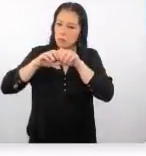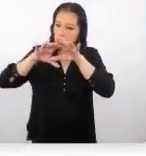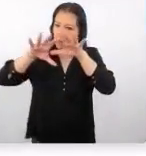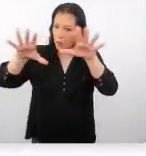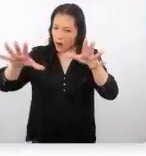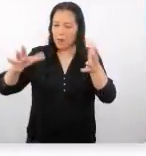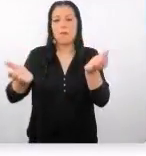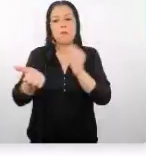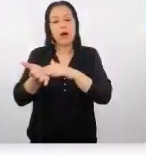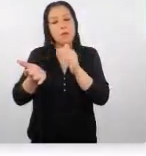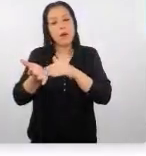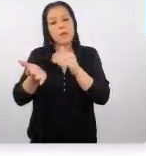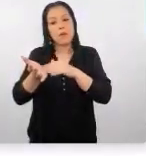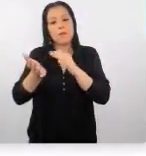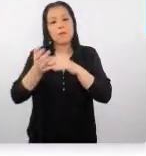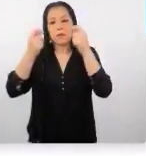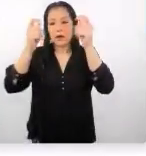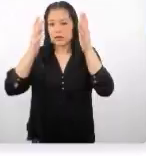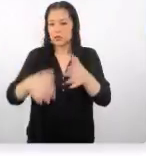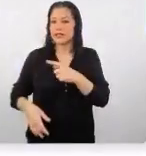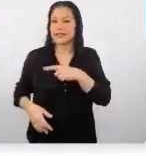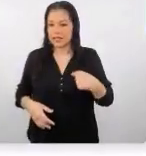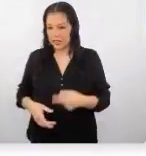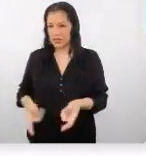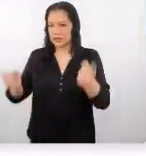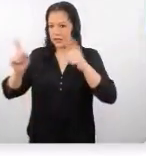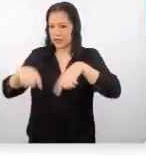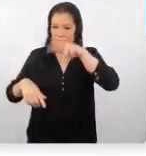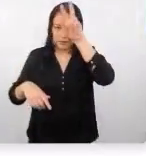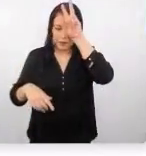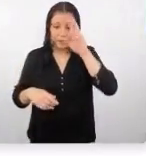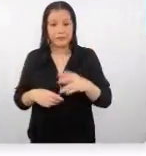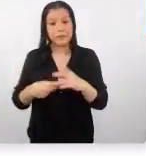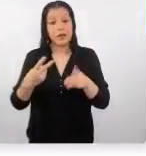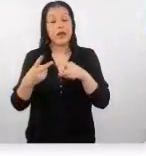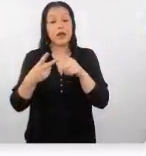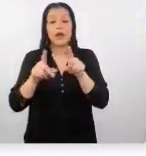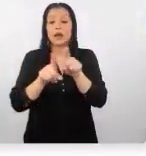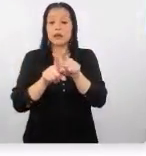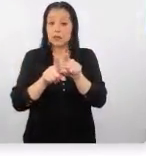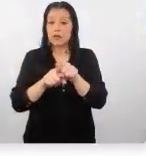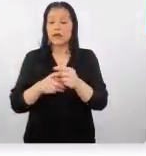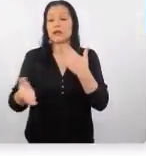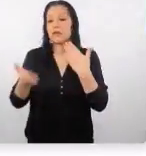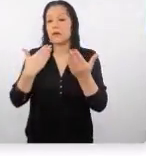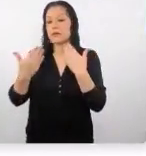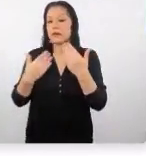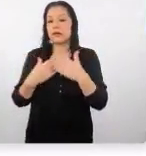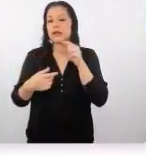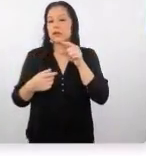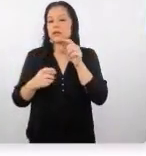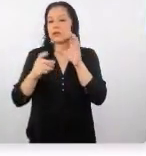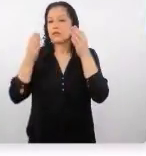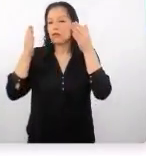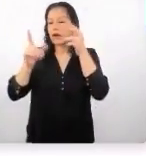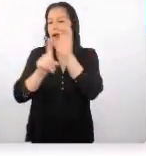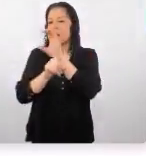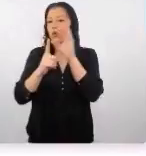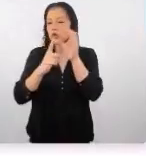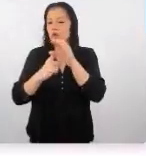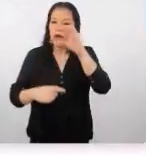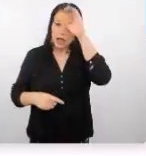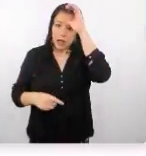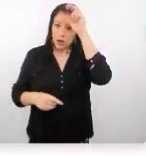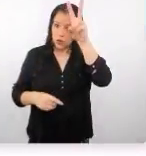mayor llegada a este turista. Luego, también estábamos hablando nuevamente de este factor cultural, Cusco